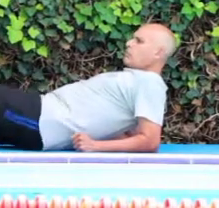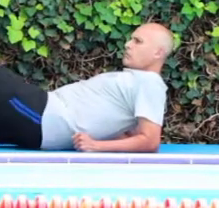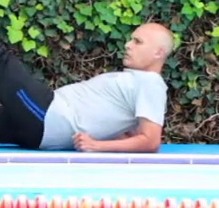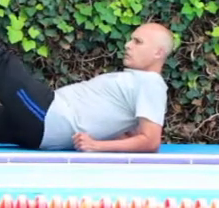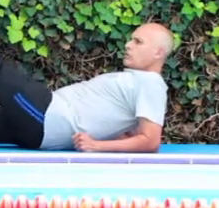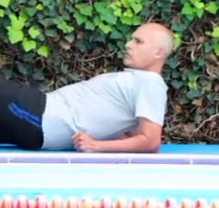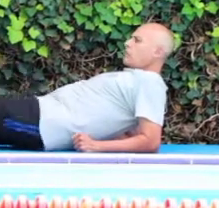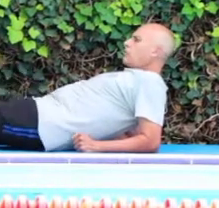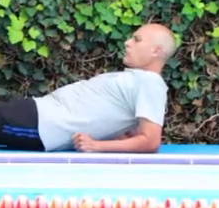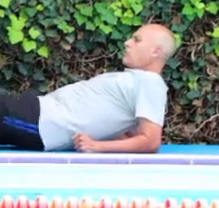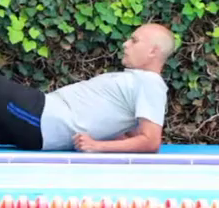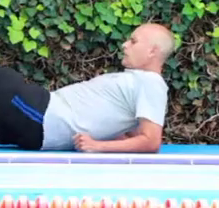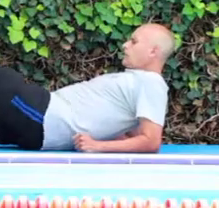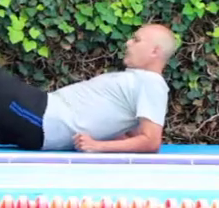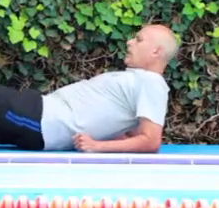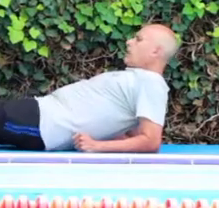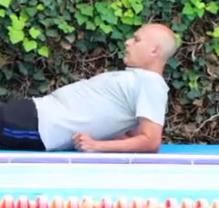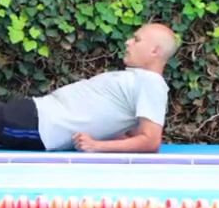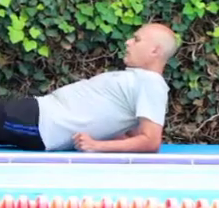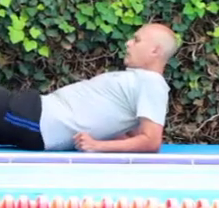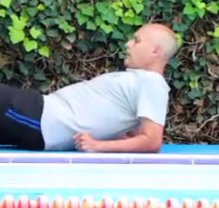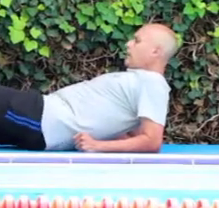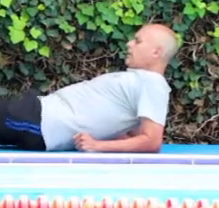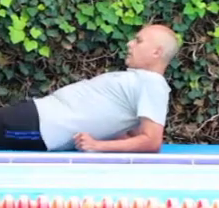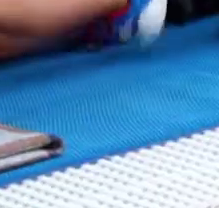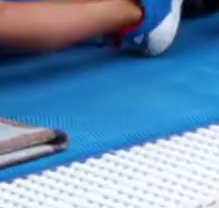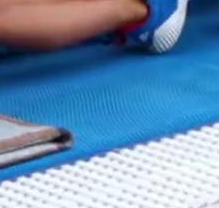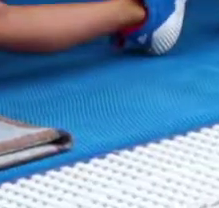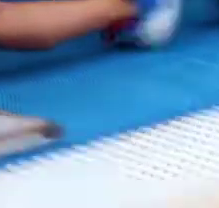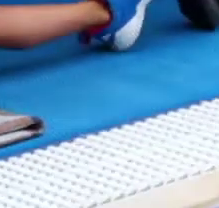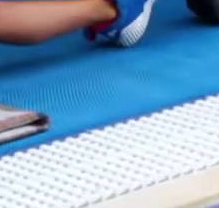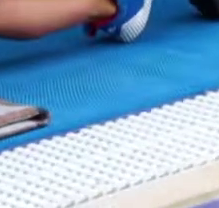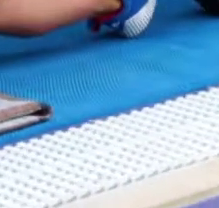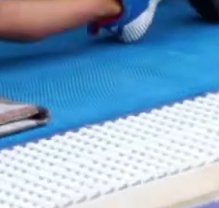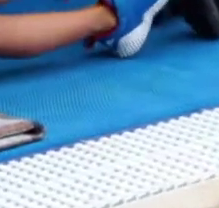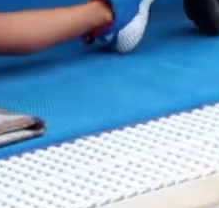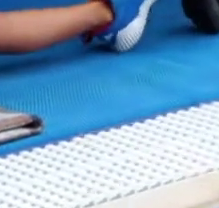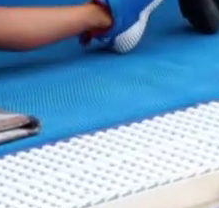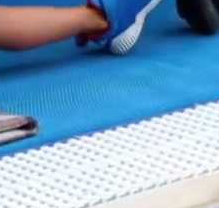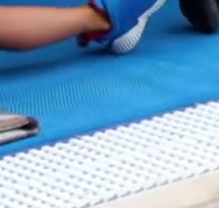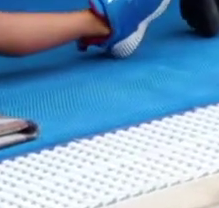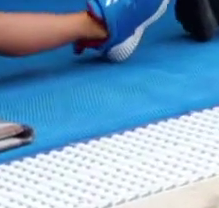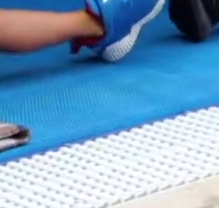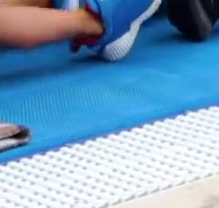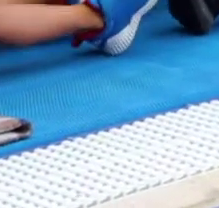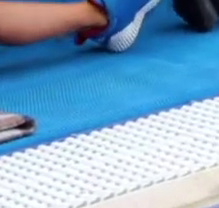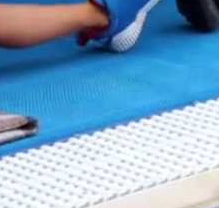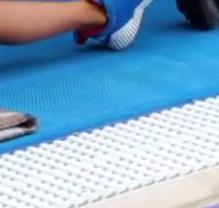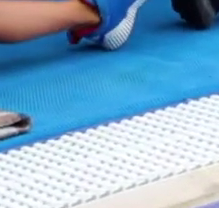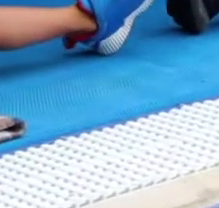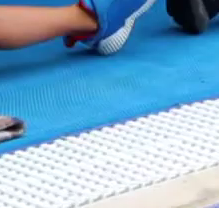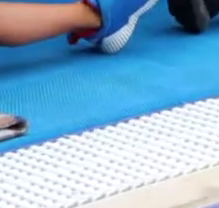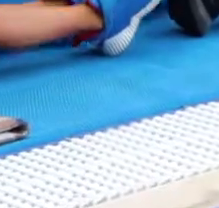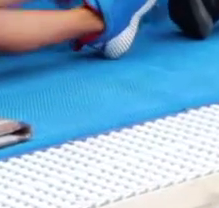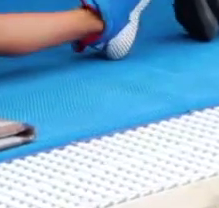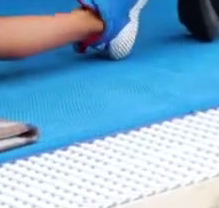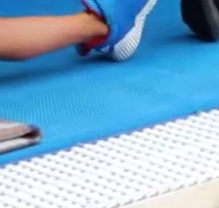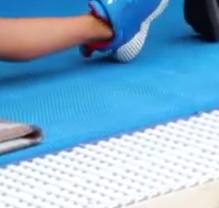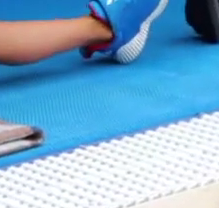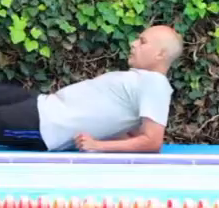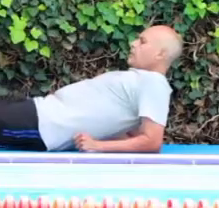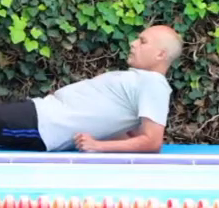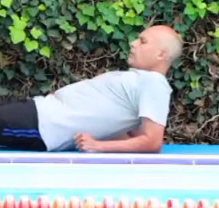cuatro, cinco, seis. Ahora la otra pierna. Una, dos. Muy bien. Estírala muy bien.